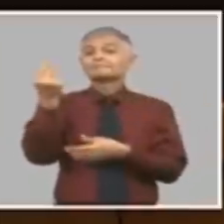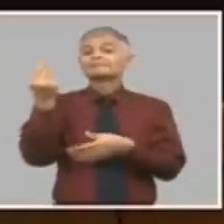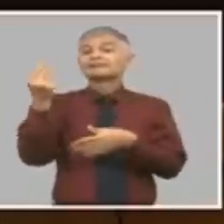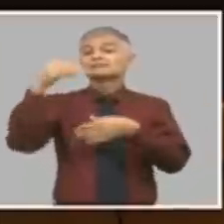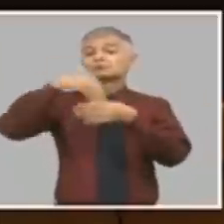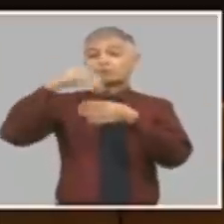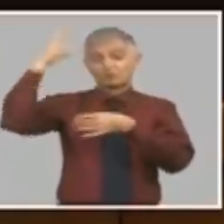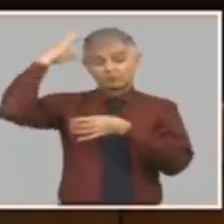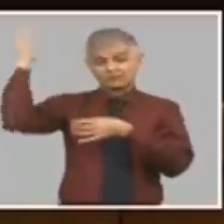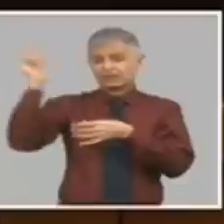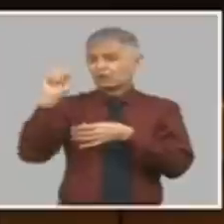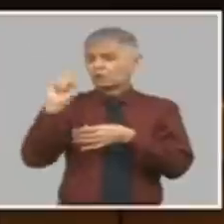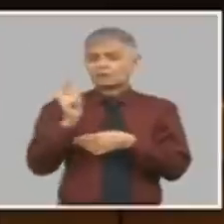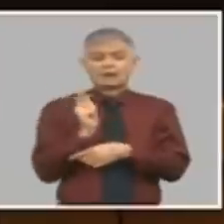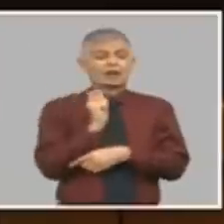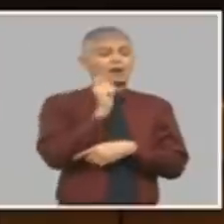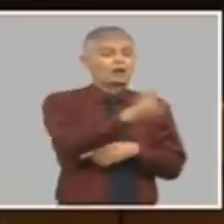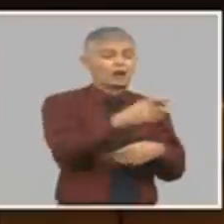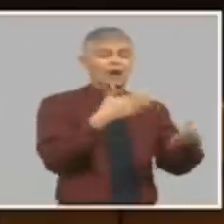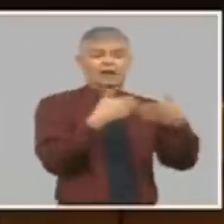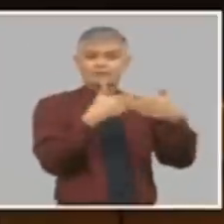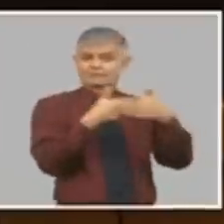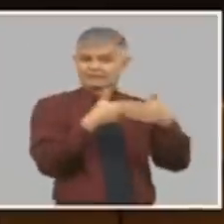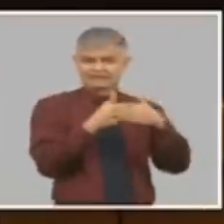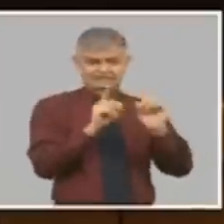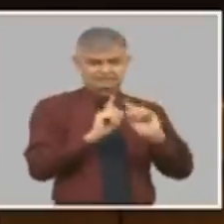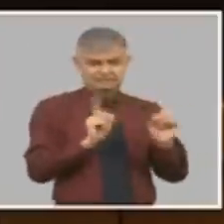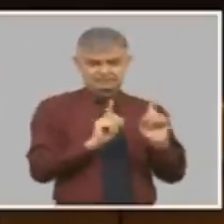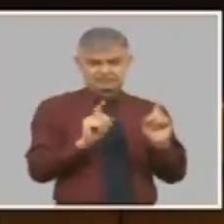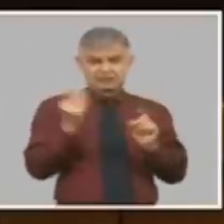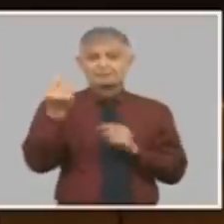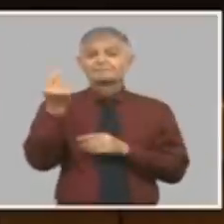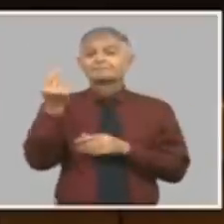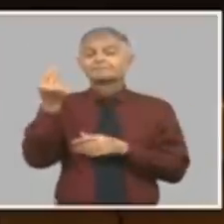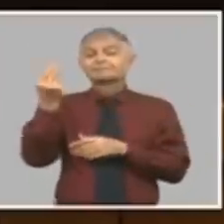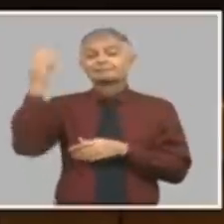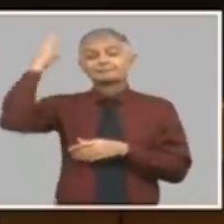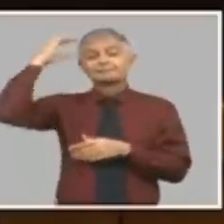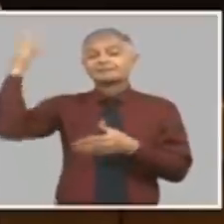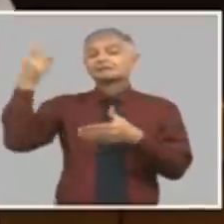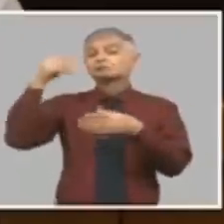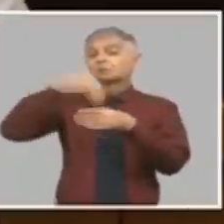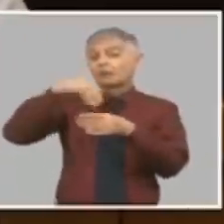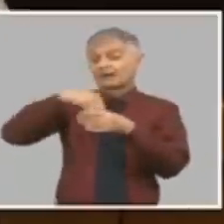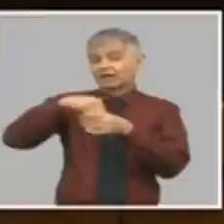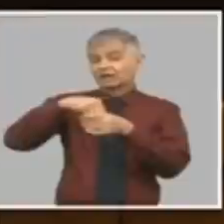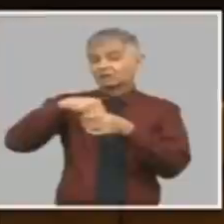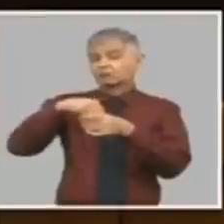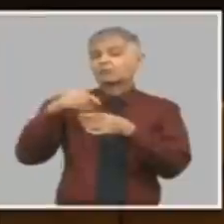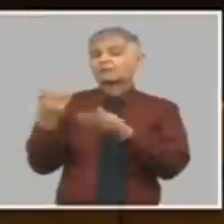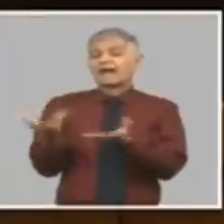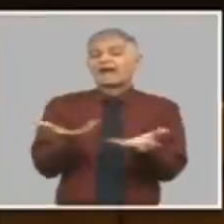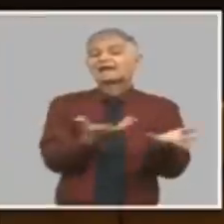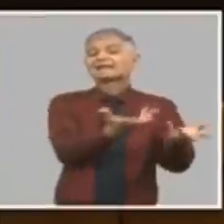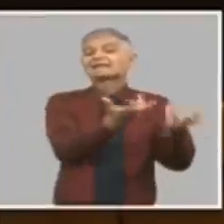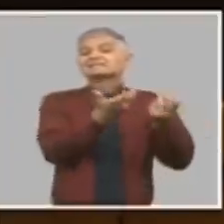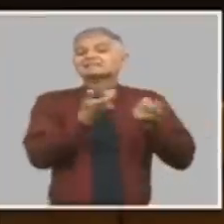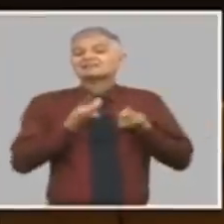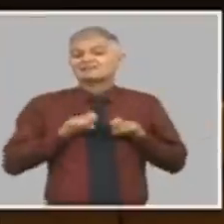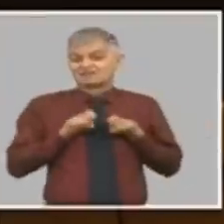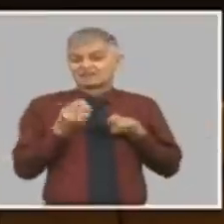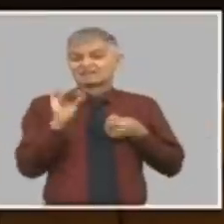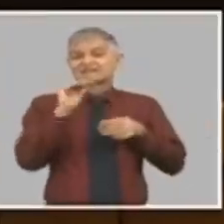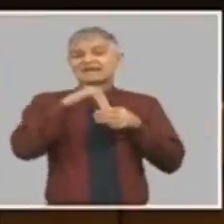todo lo contrario el presupuesto está para recibir ingresos del sistema empresarial